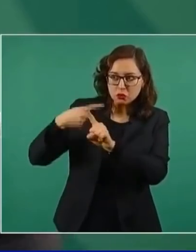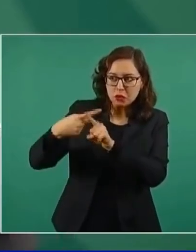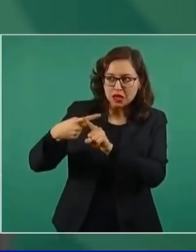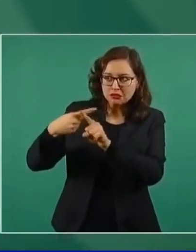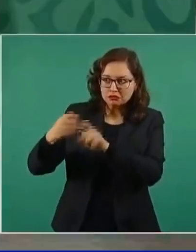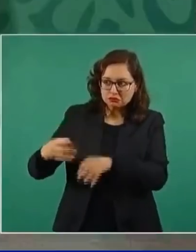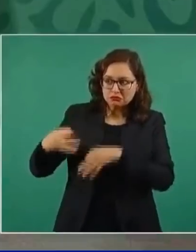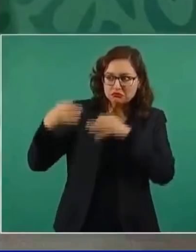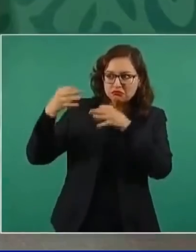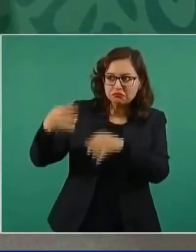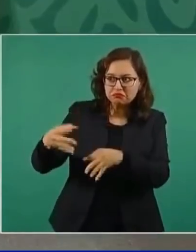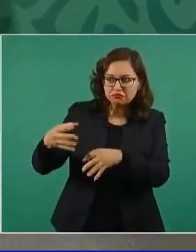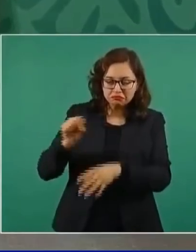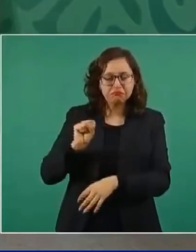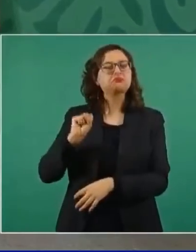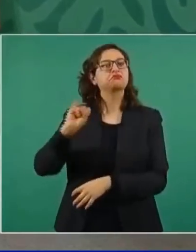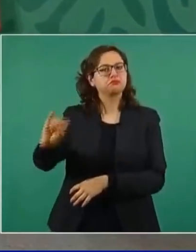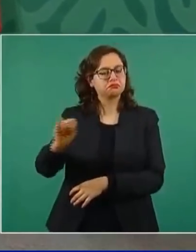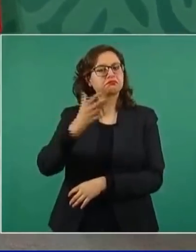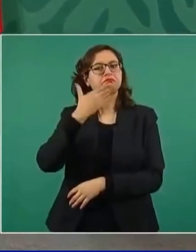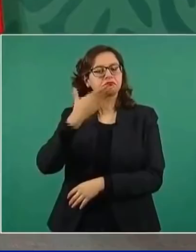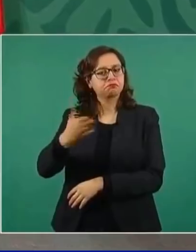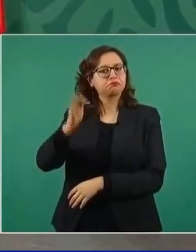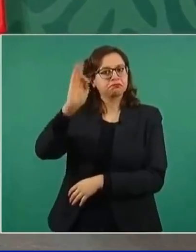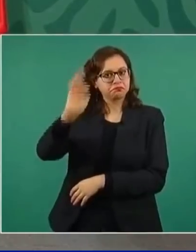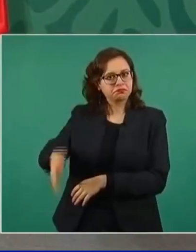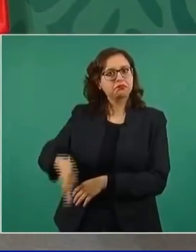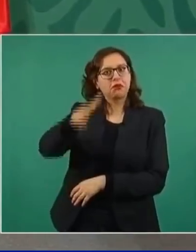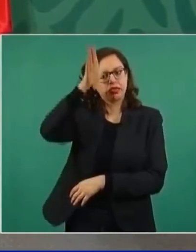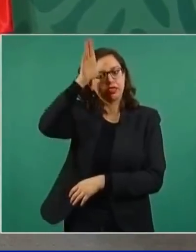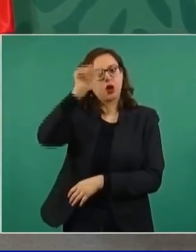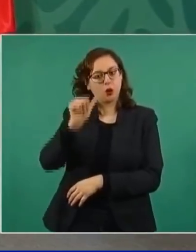Porque al ampliarse dos años,